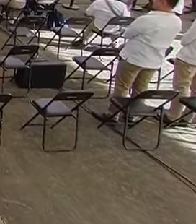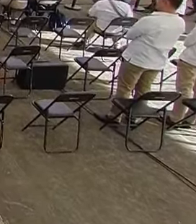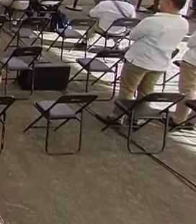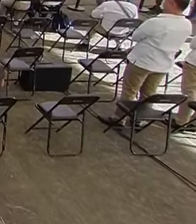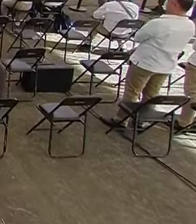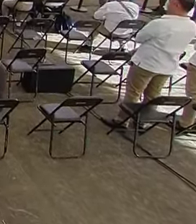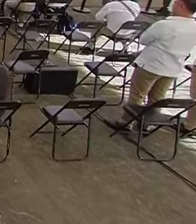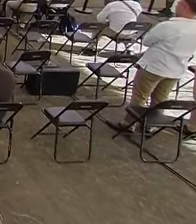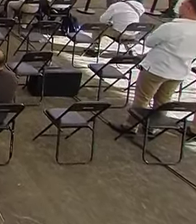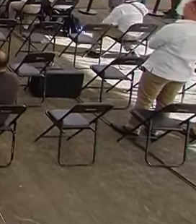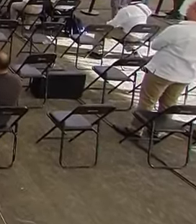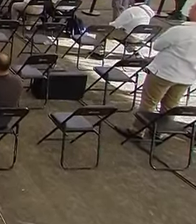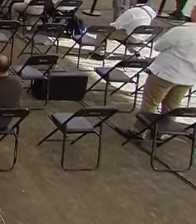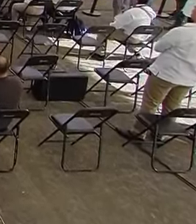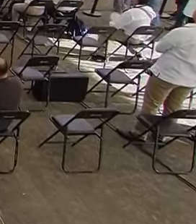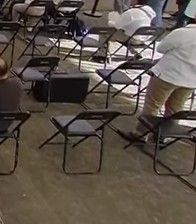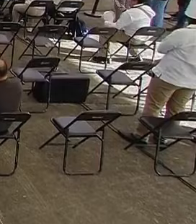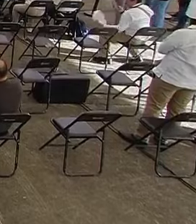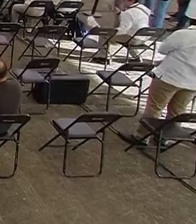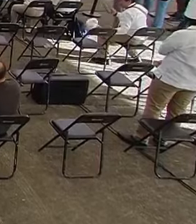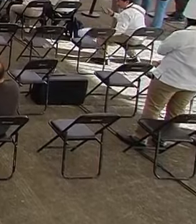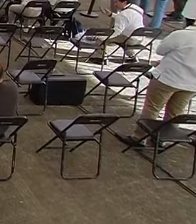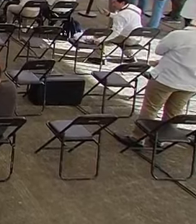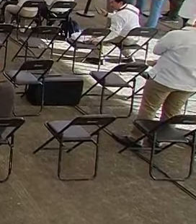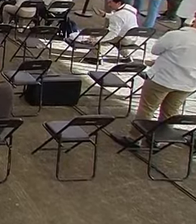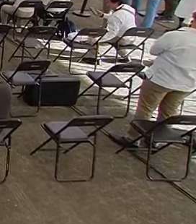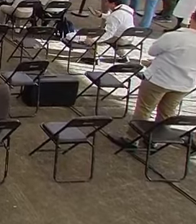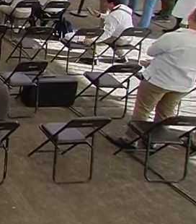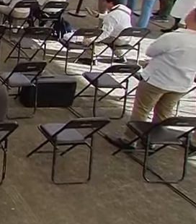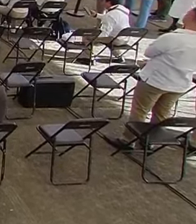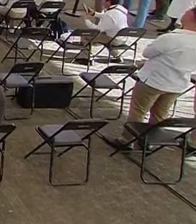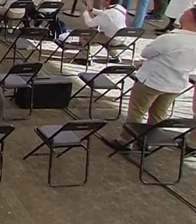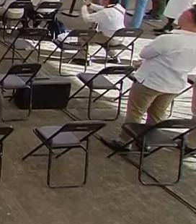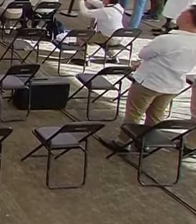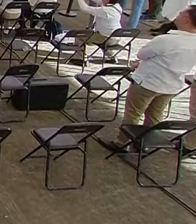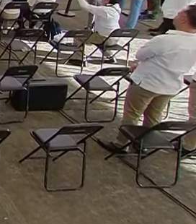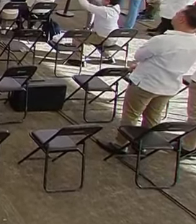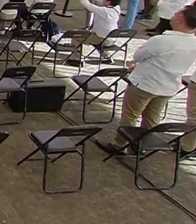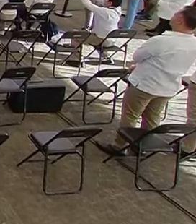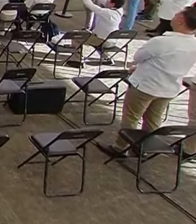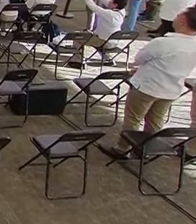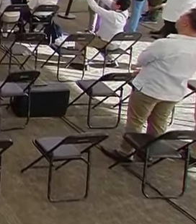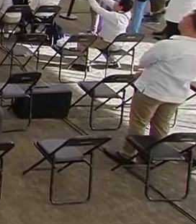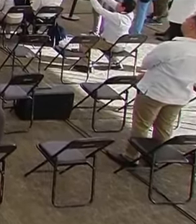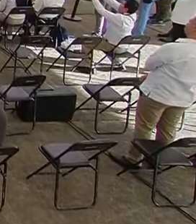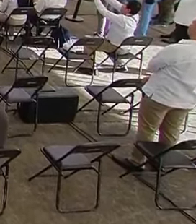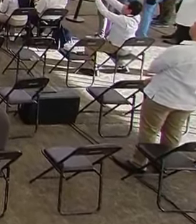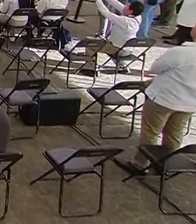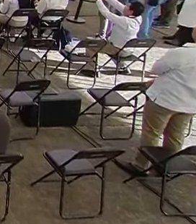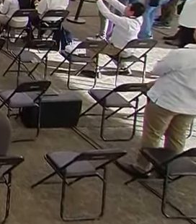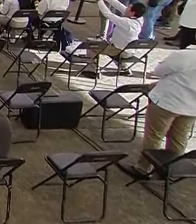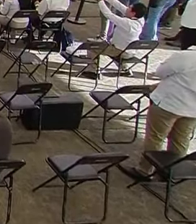Bueno, nos da mucho gusto estar en Chiapas,